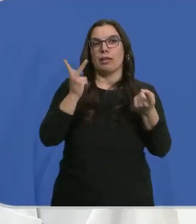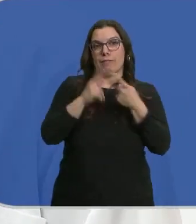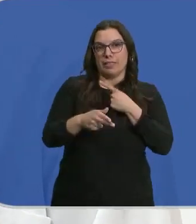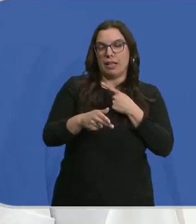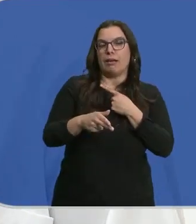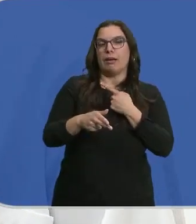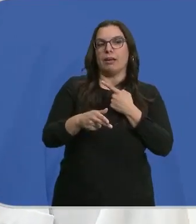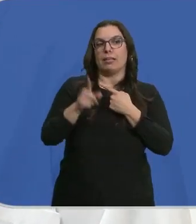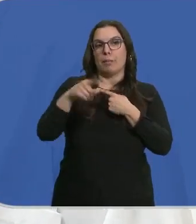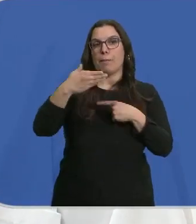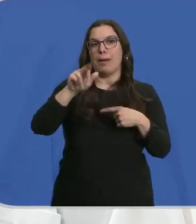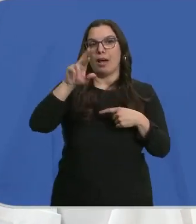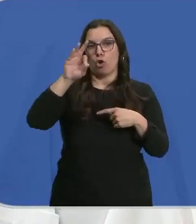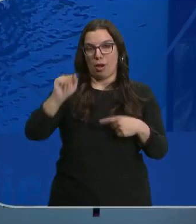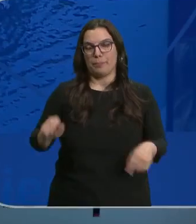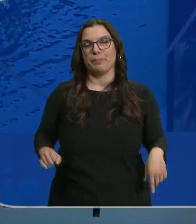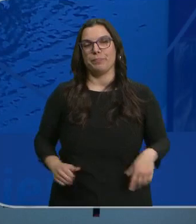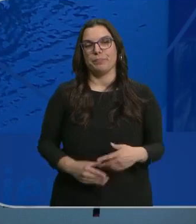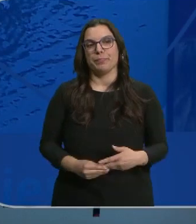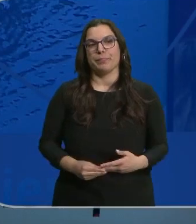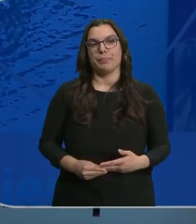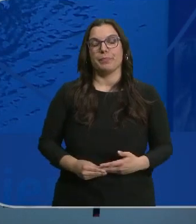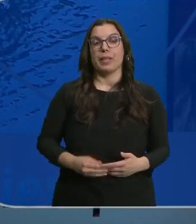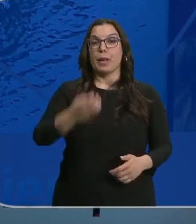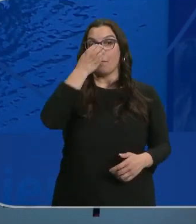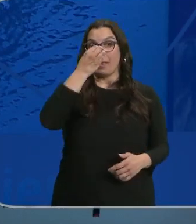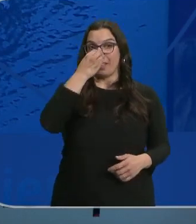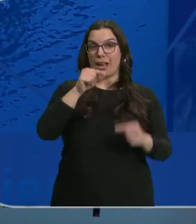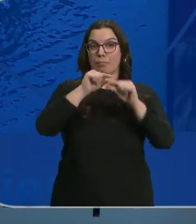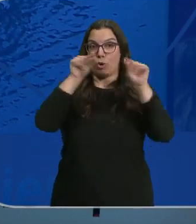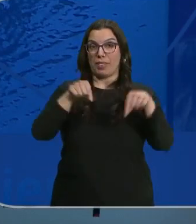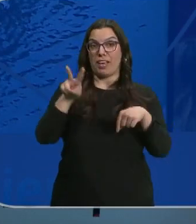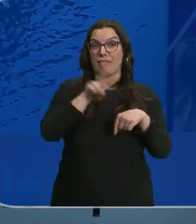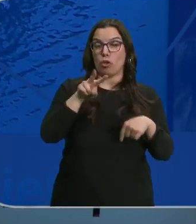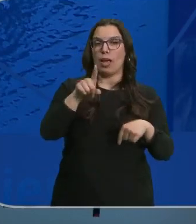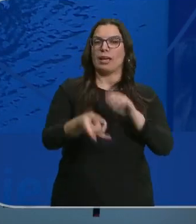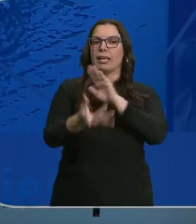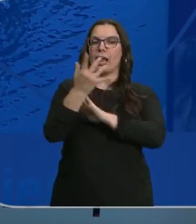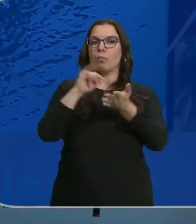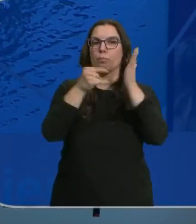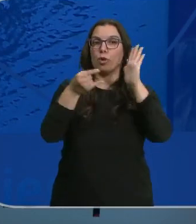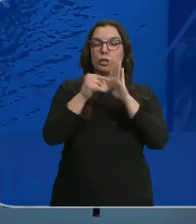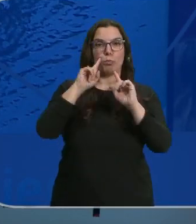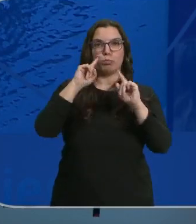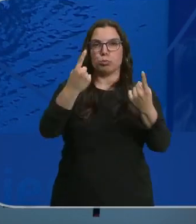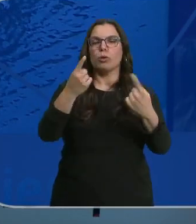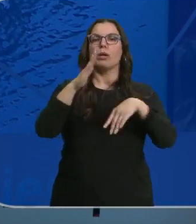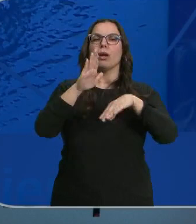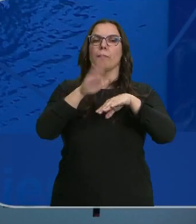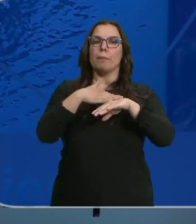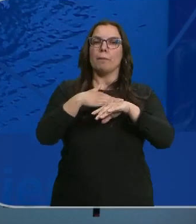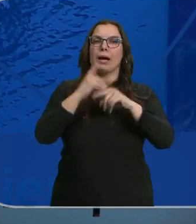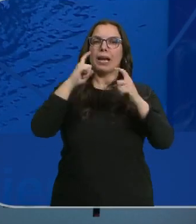habíamos dicho antes, la barroa. En Medina del Campo, en Valladolid, se han puesto en marcha unos proyectos pioneros en torno